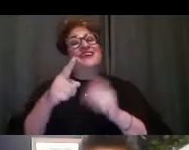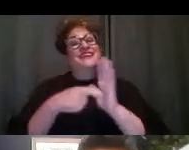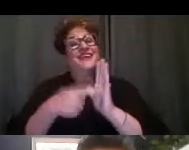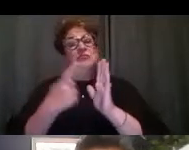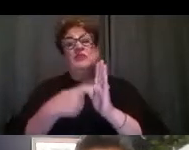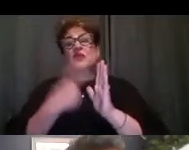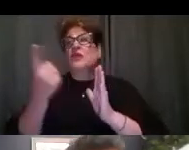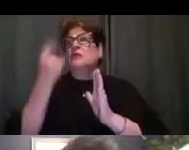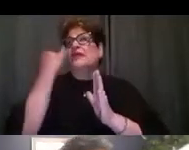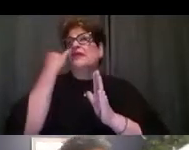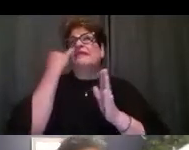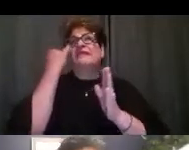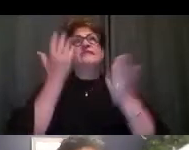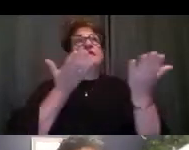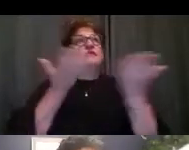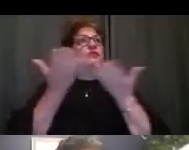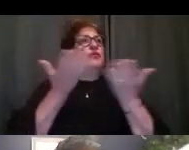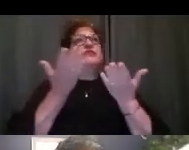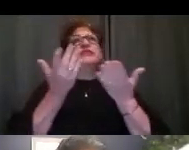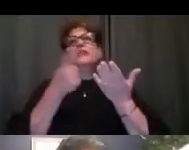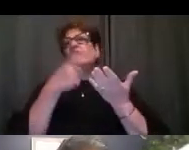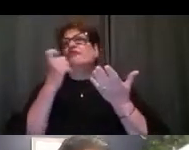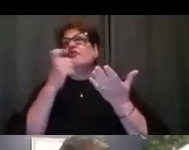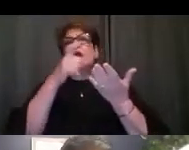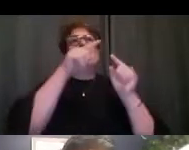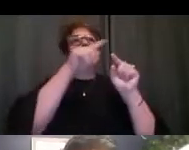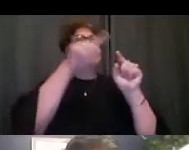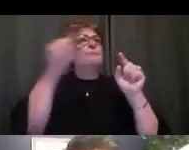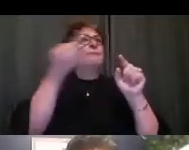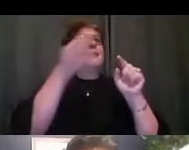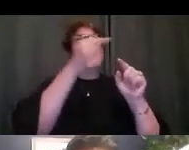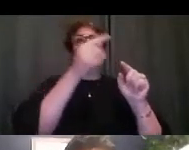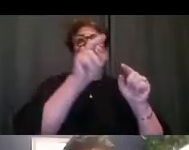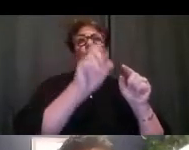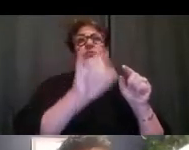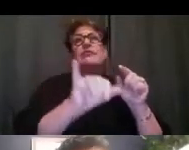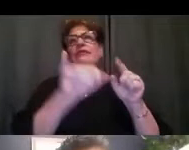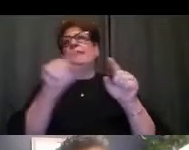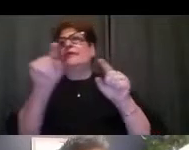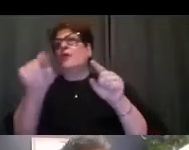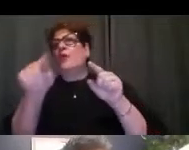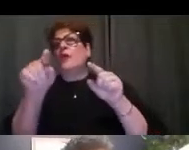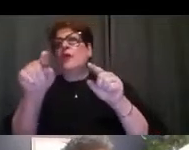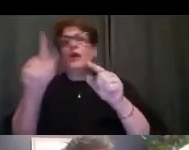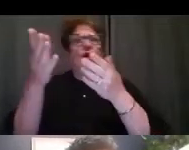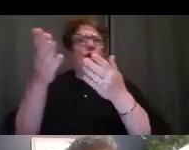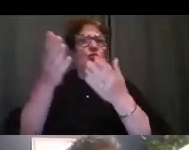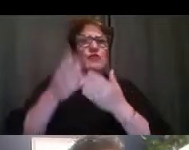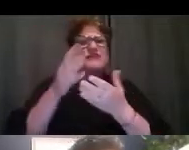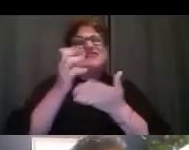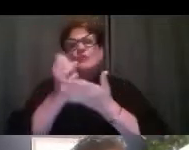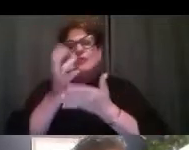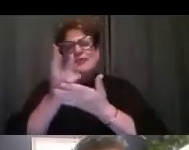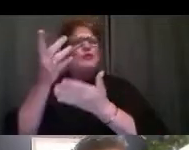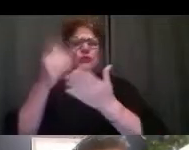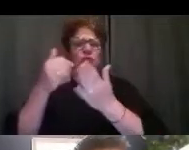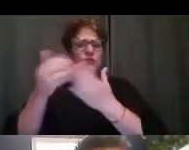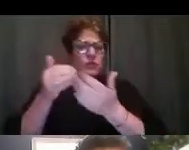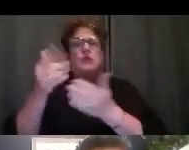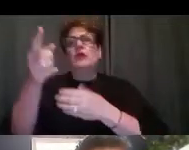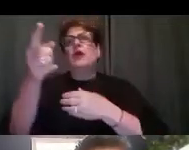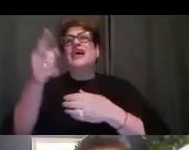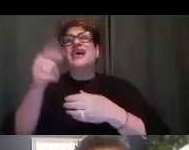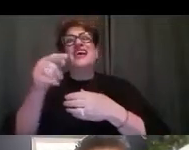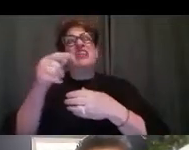Pero cuando a veces recibían un servicio de una agencia, un proveedor de manera directa,